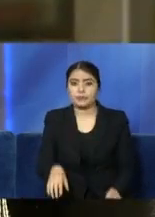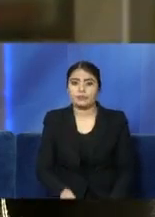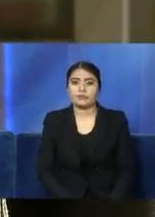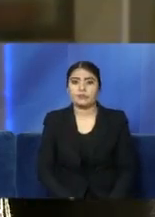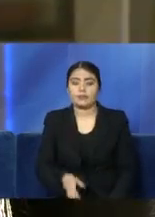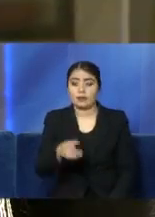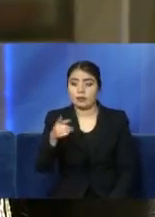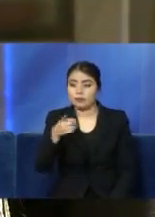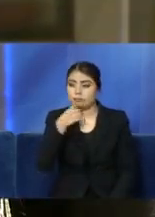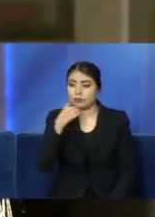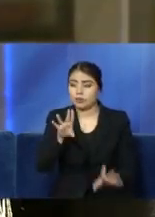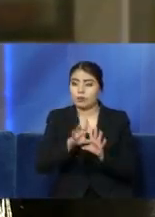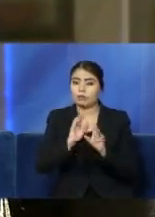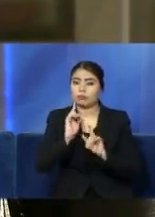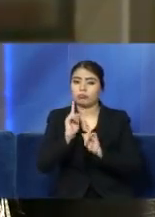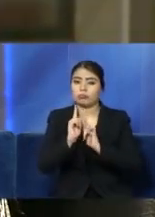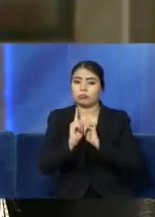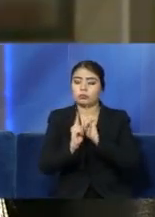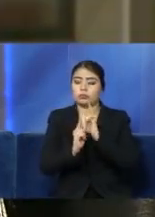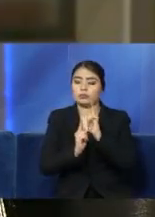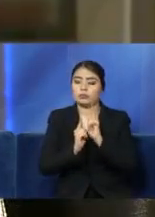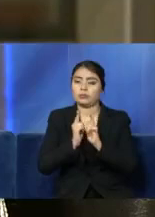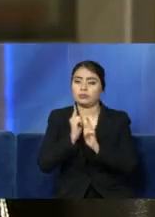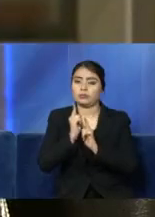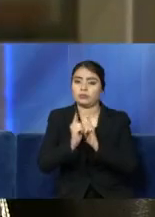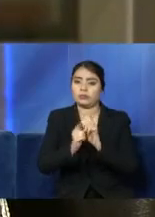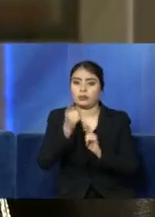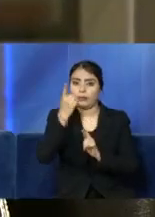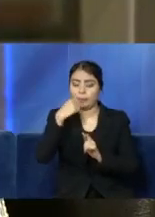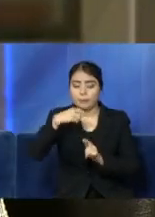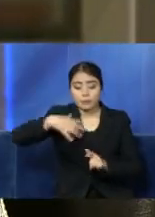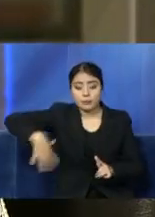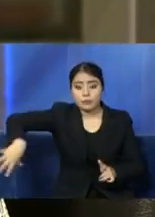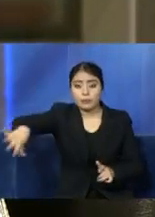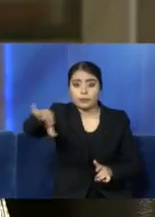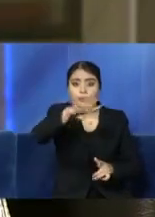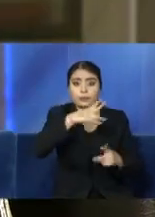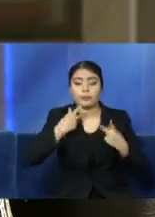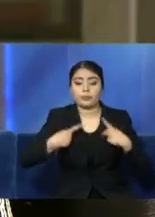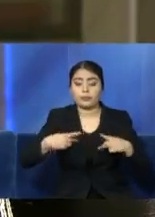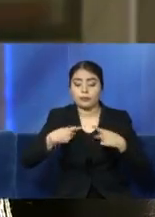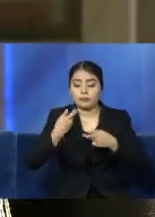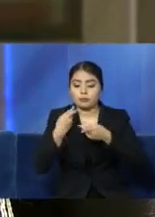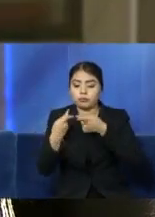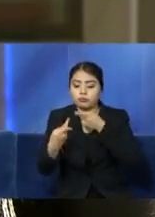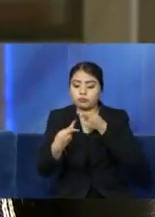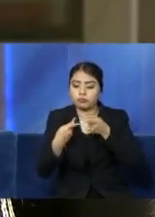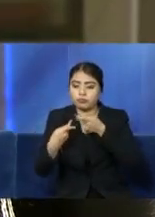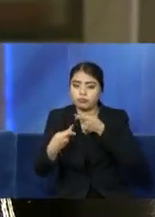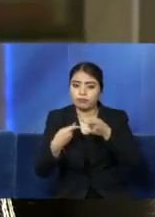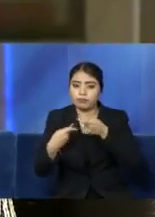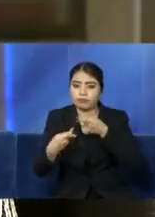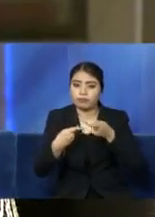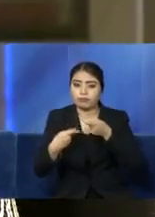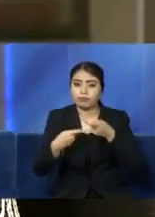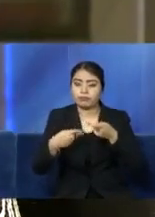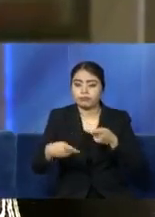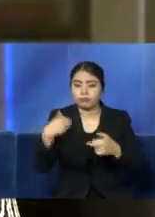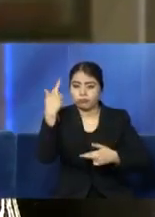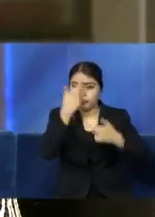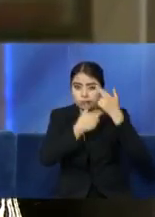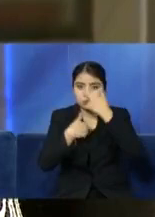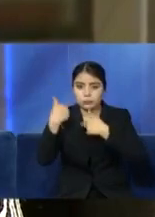prepararnos, para prevenir que haya una contingencia mayor, que se saturen los servicios de salud y que no pueda darse la atención